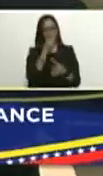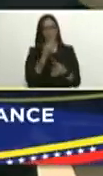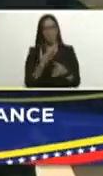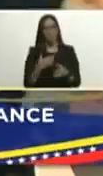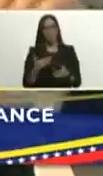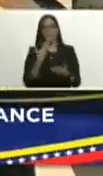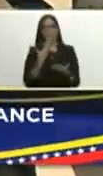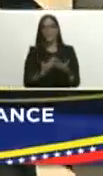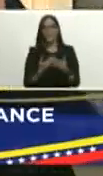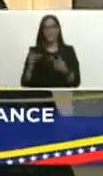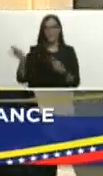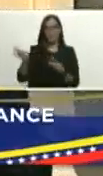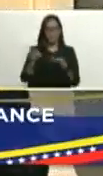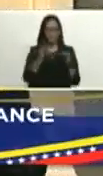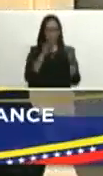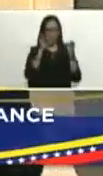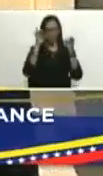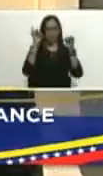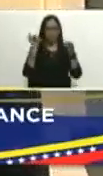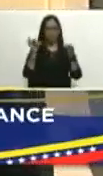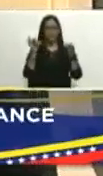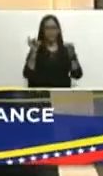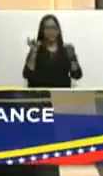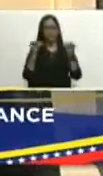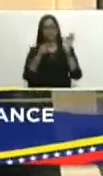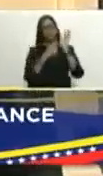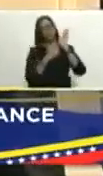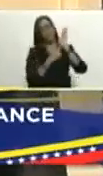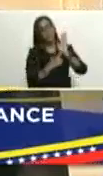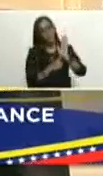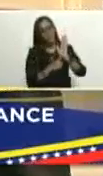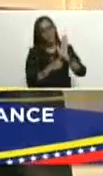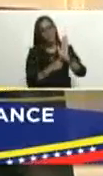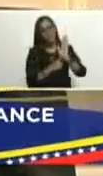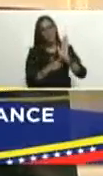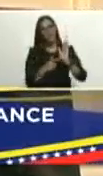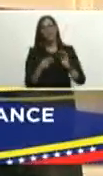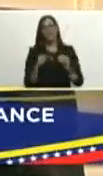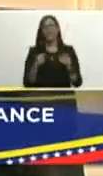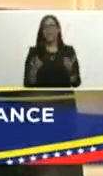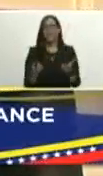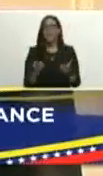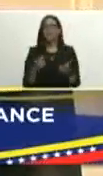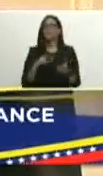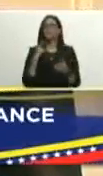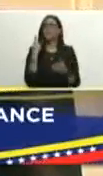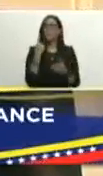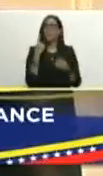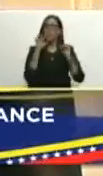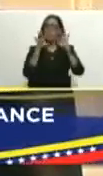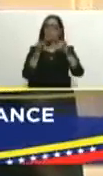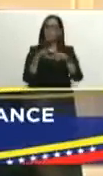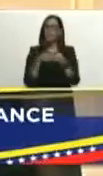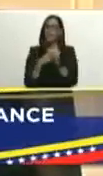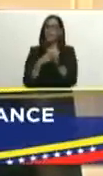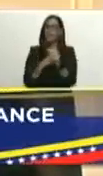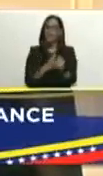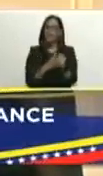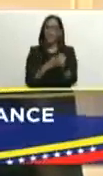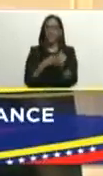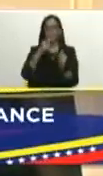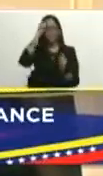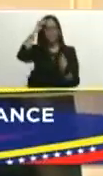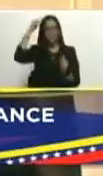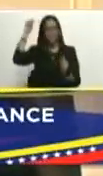tomarlo acá de su mesa este documento que es una guía metodológica